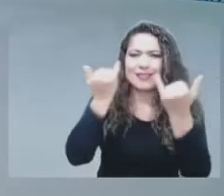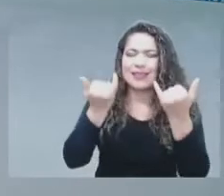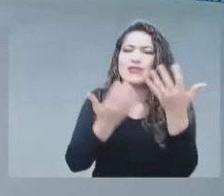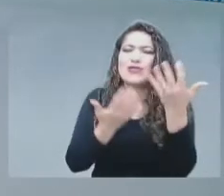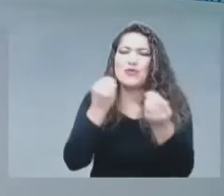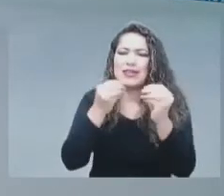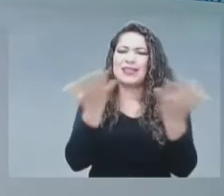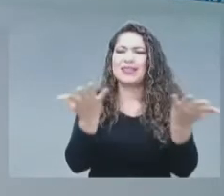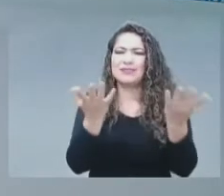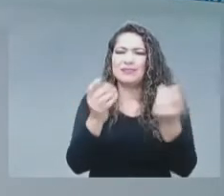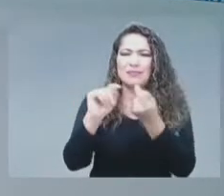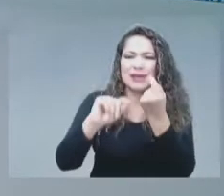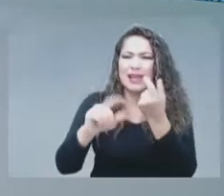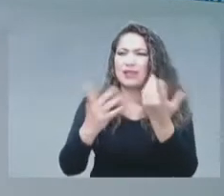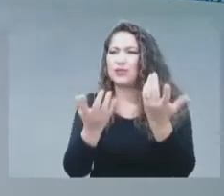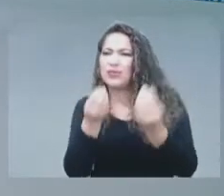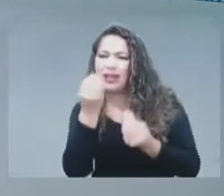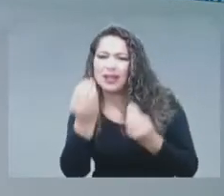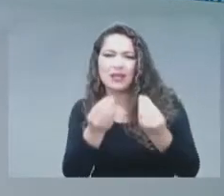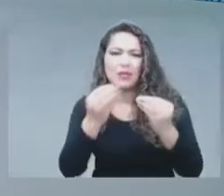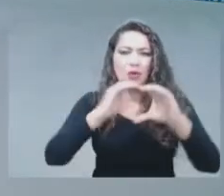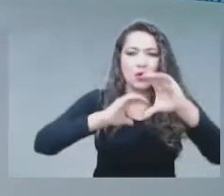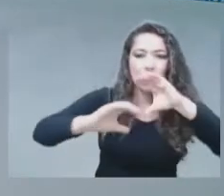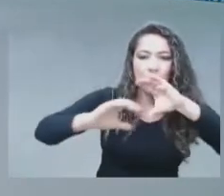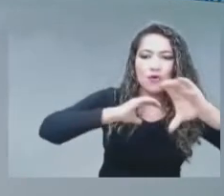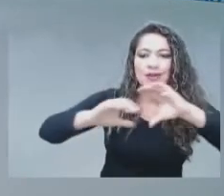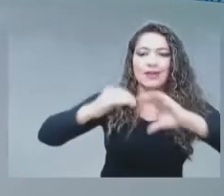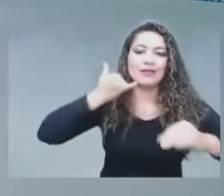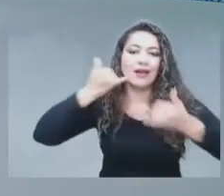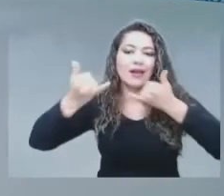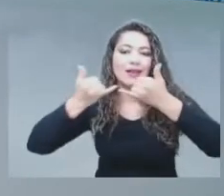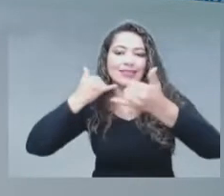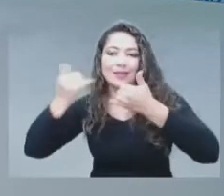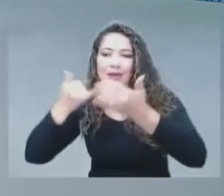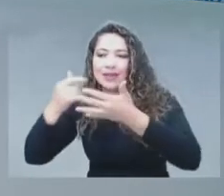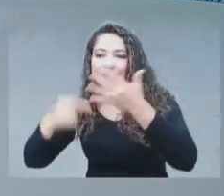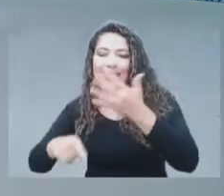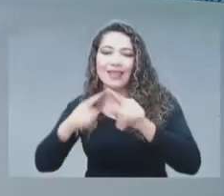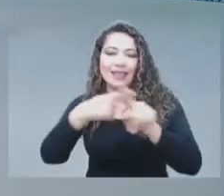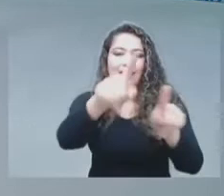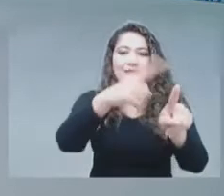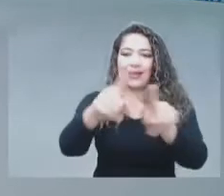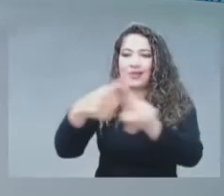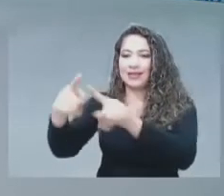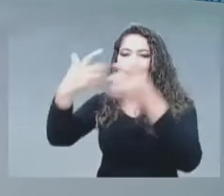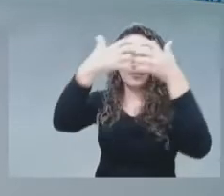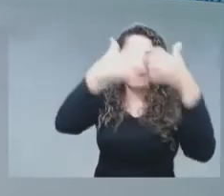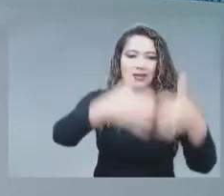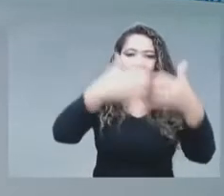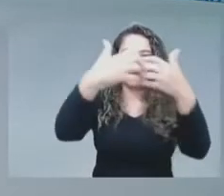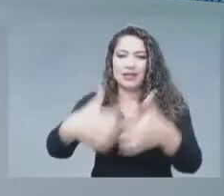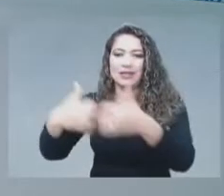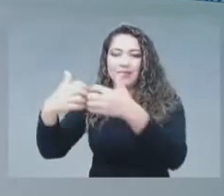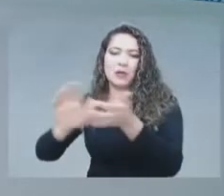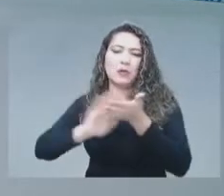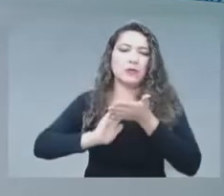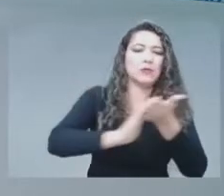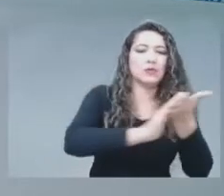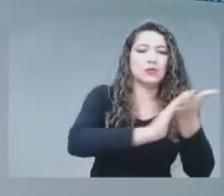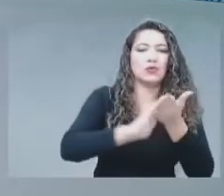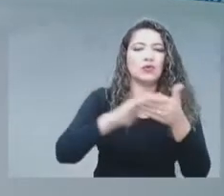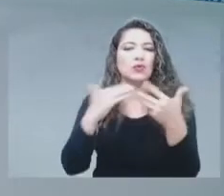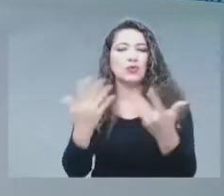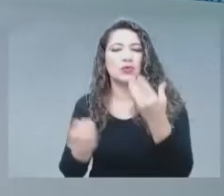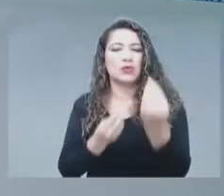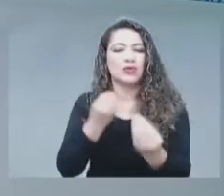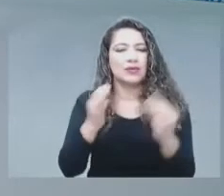dar lo mismo, pero con comunicaciones móviles para diferentes sectores productivos. Quizás la solución que se necesite para la minería no va a ser